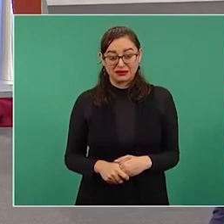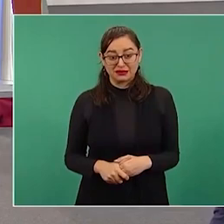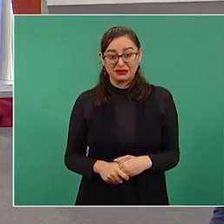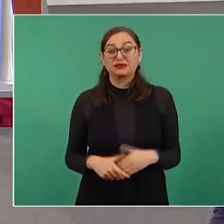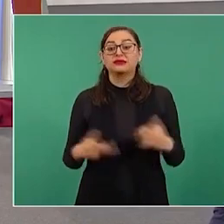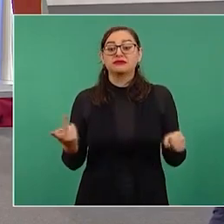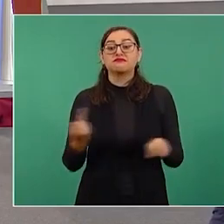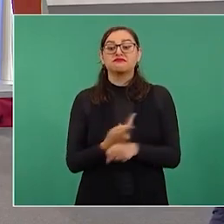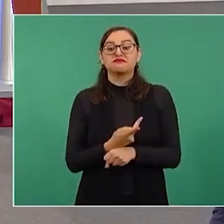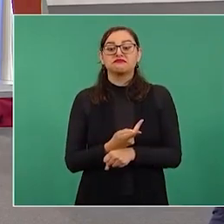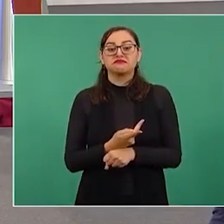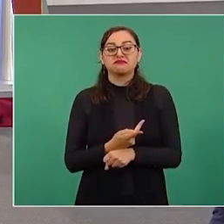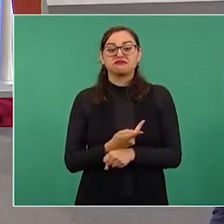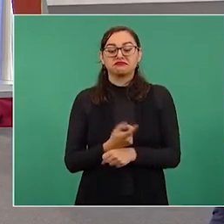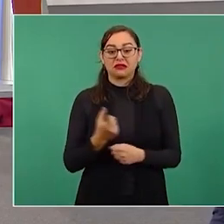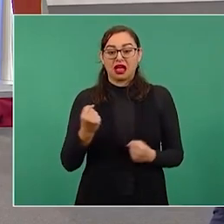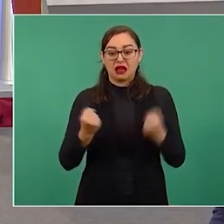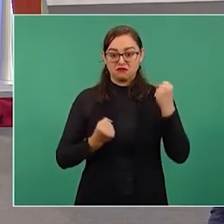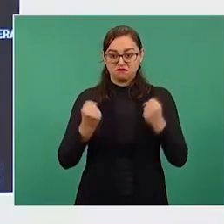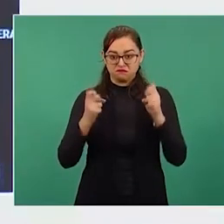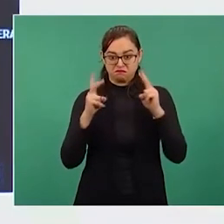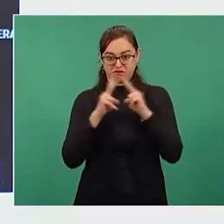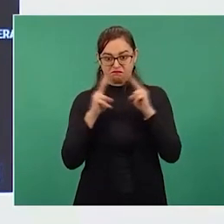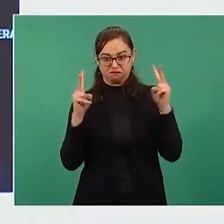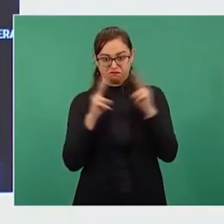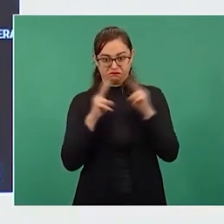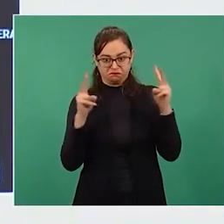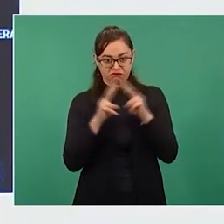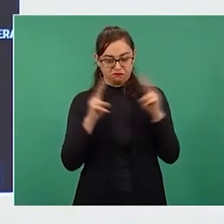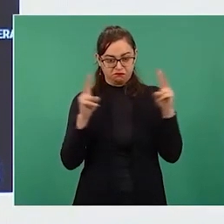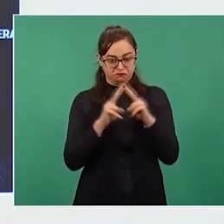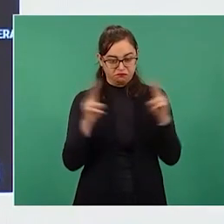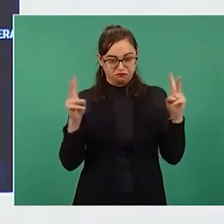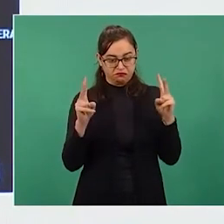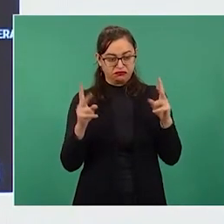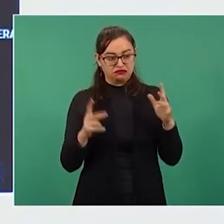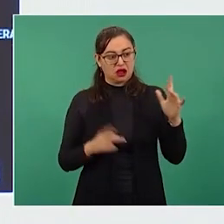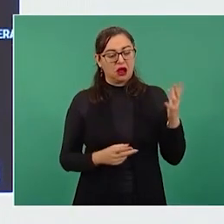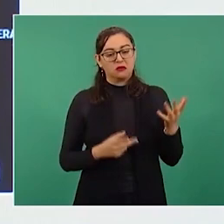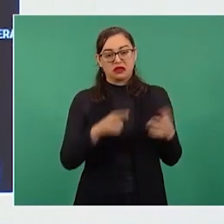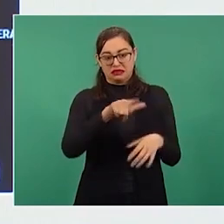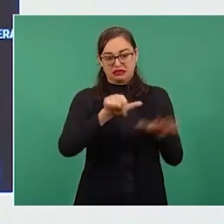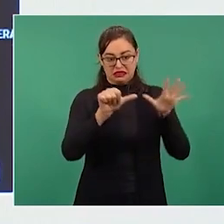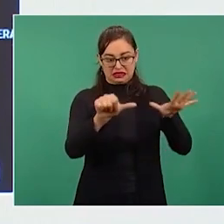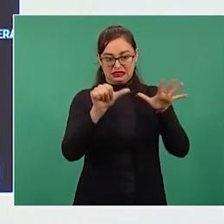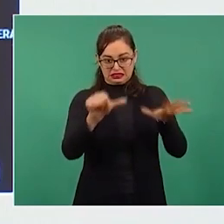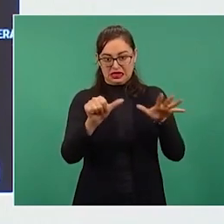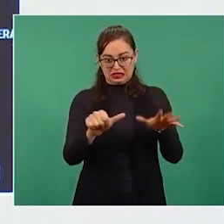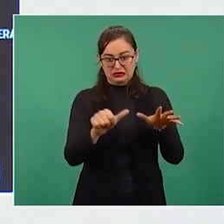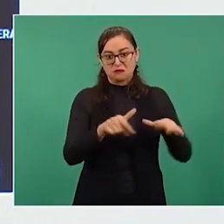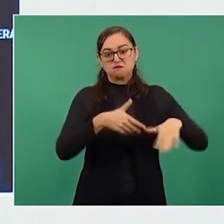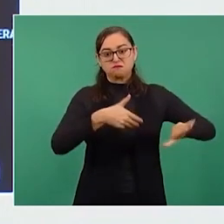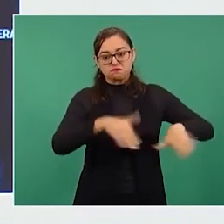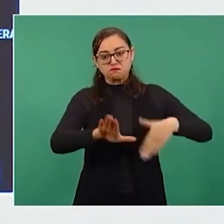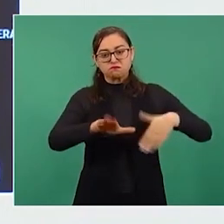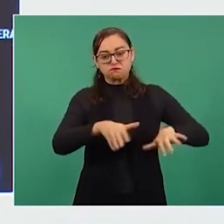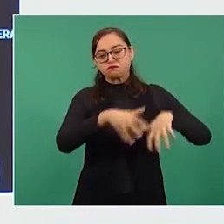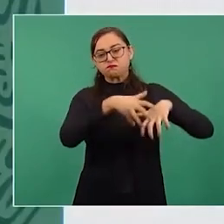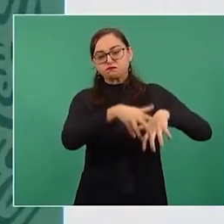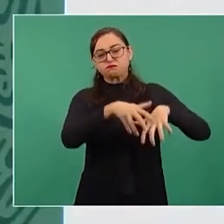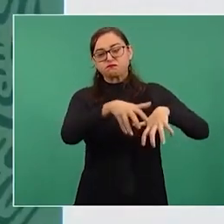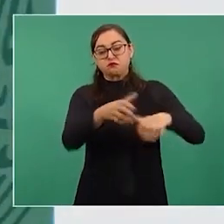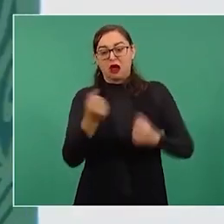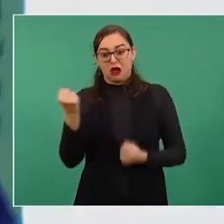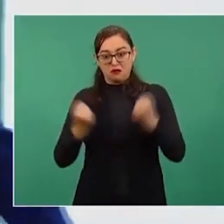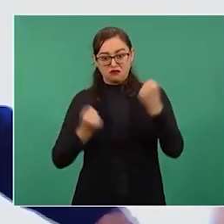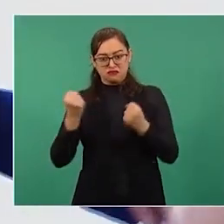atropellados por un camión de carga cuando huían del lugar rumbo a su hogar, caminando a pie por